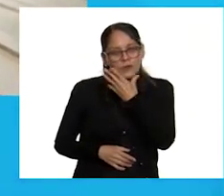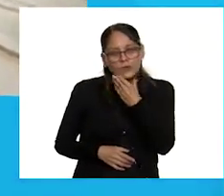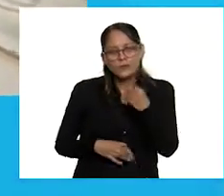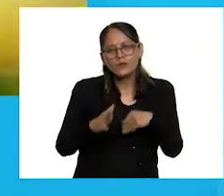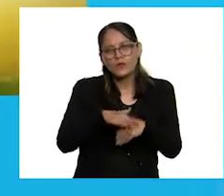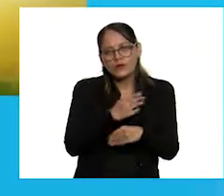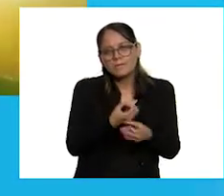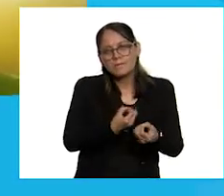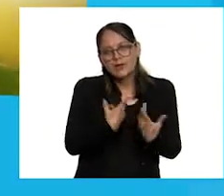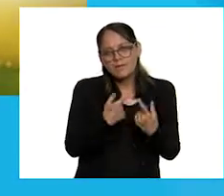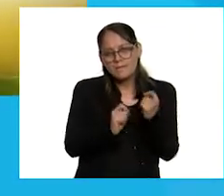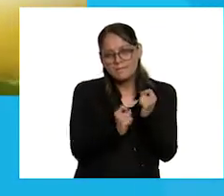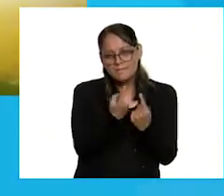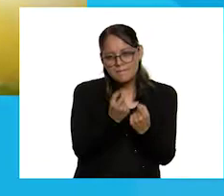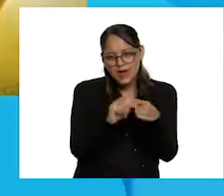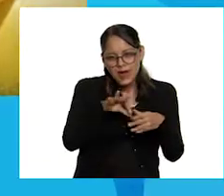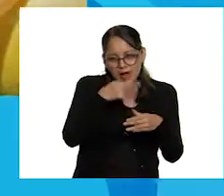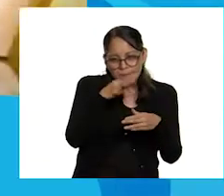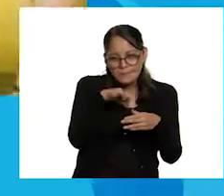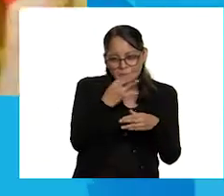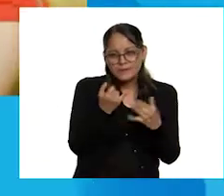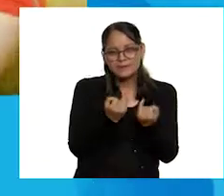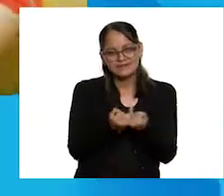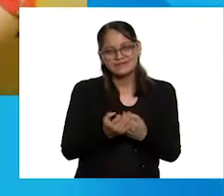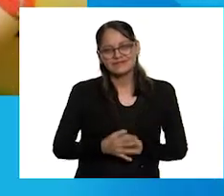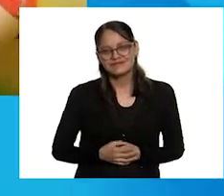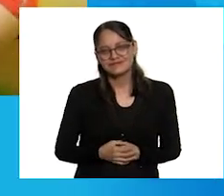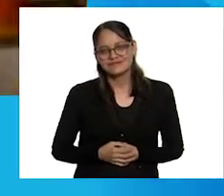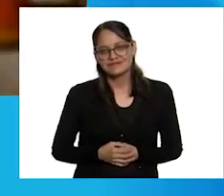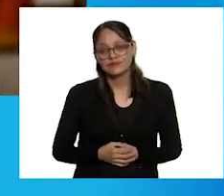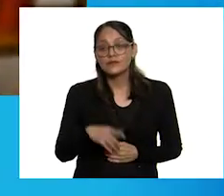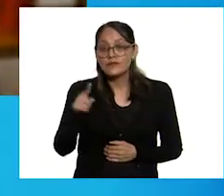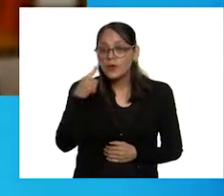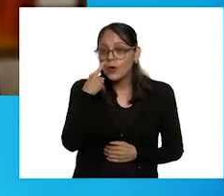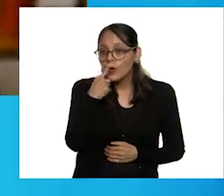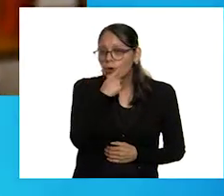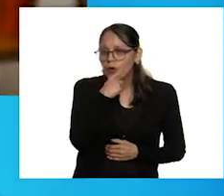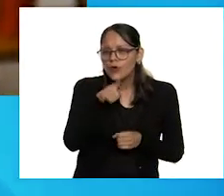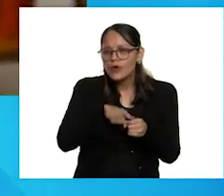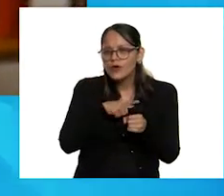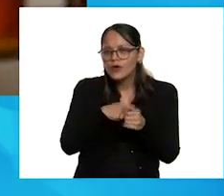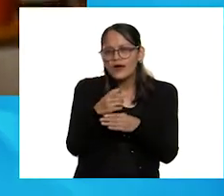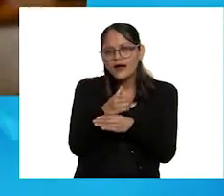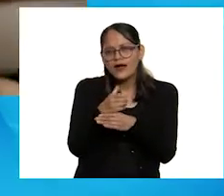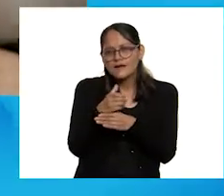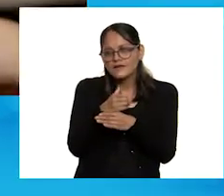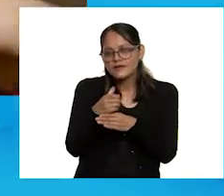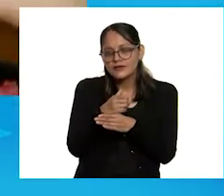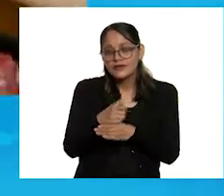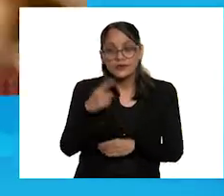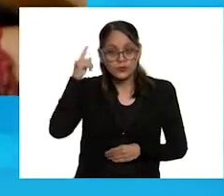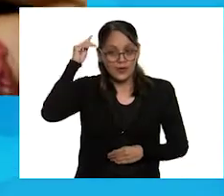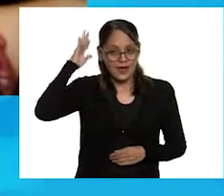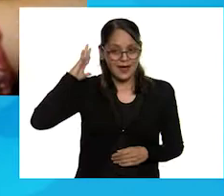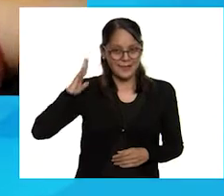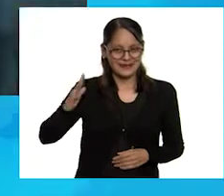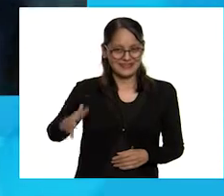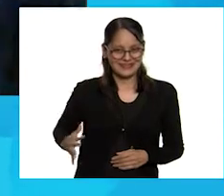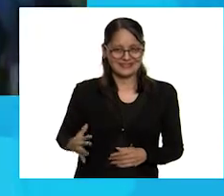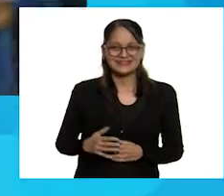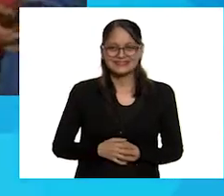da palomitas y me como palomitas. Tiene ojos color café. Tiene el pelo largo.